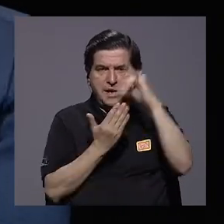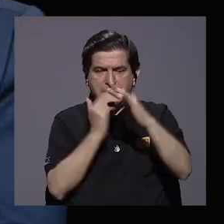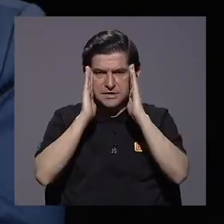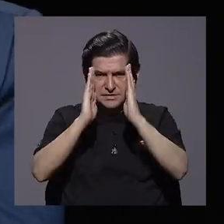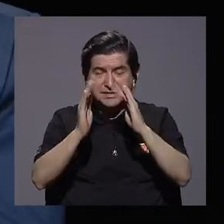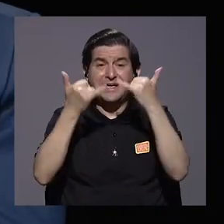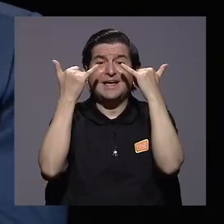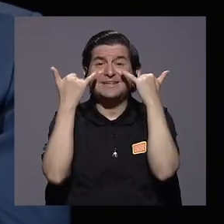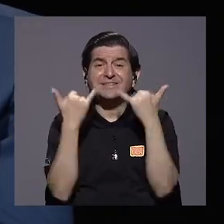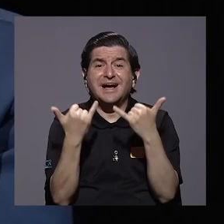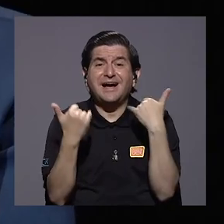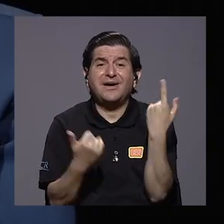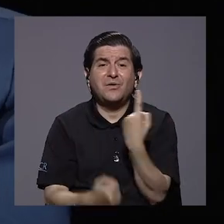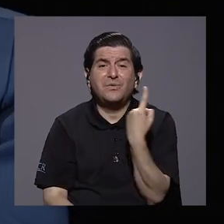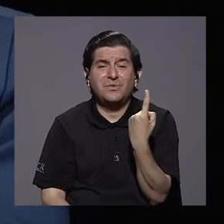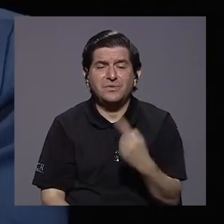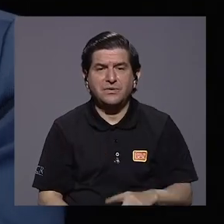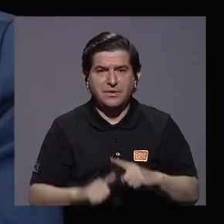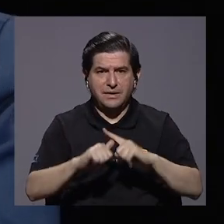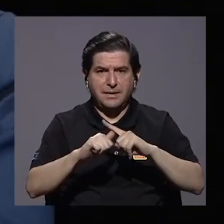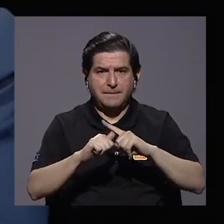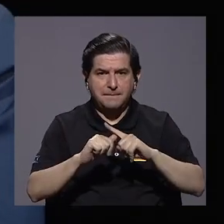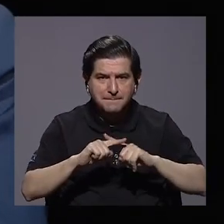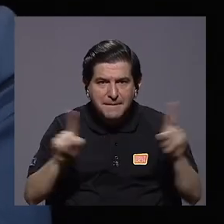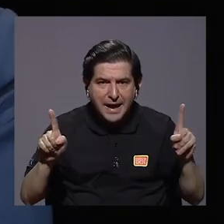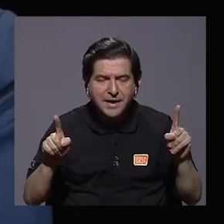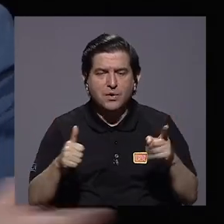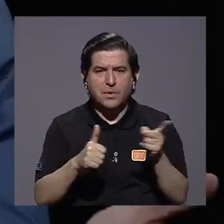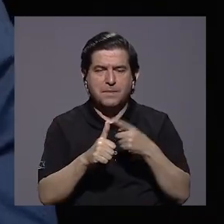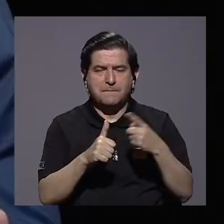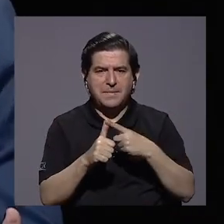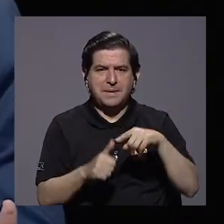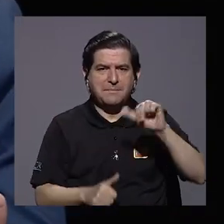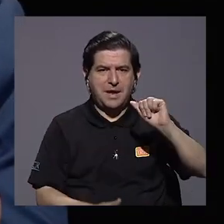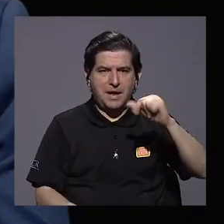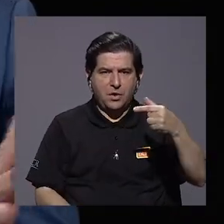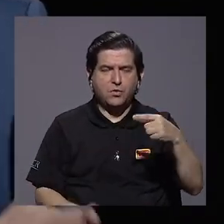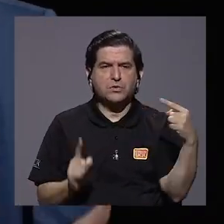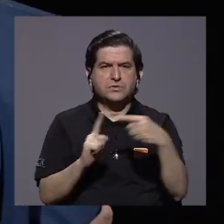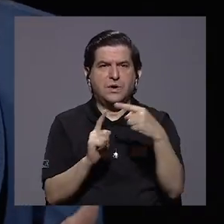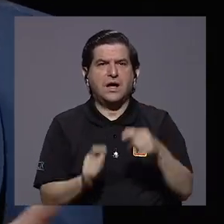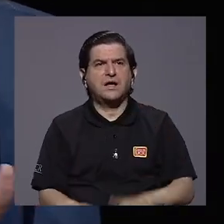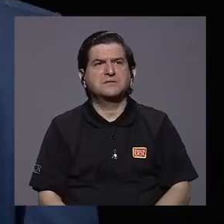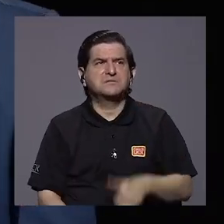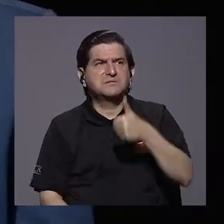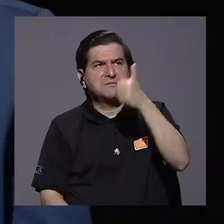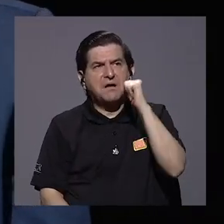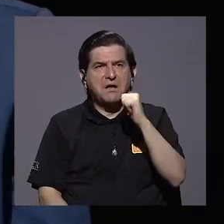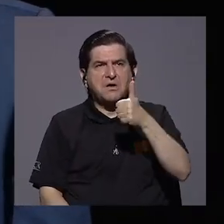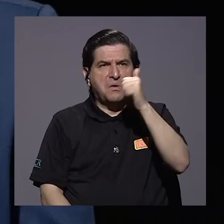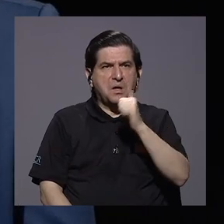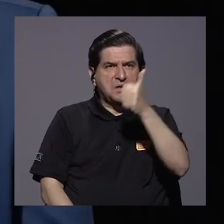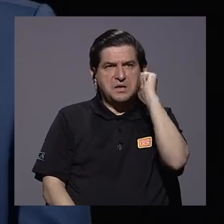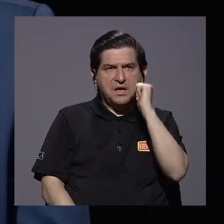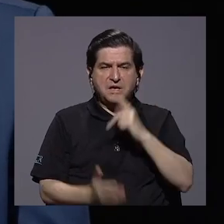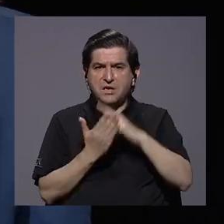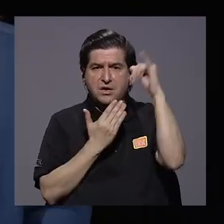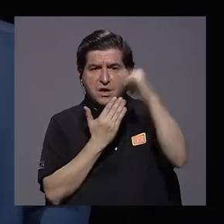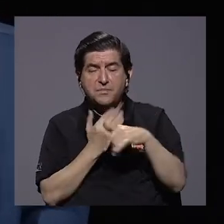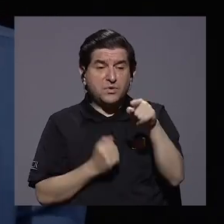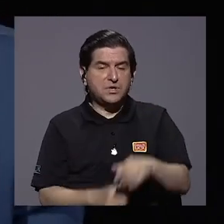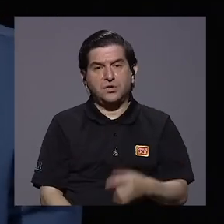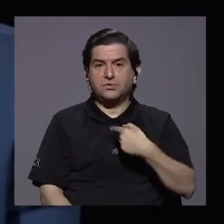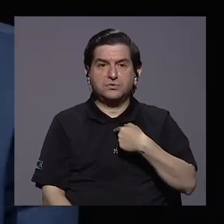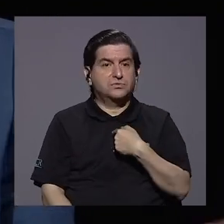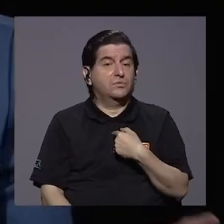si usted ve, es hasta ahora. Pero desde el primero de agosto a ayer o antier, los proyectos eran de